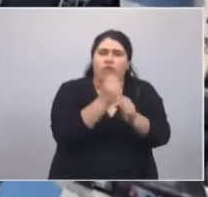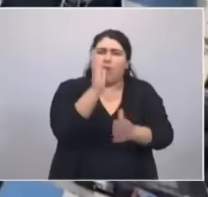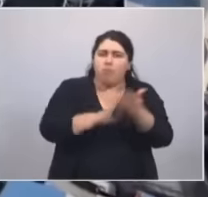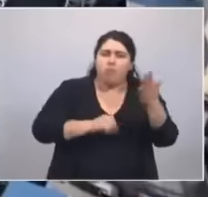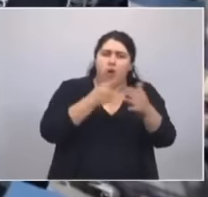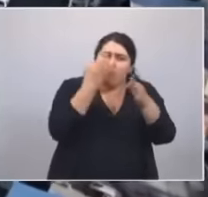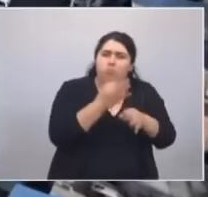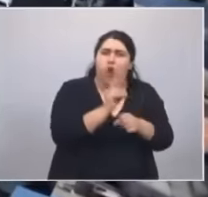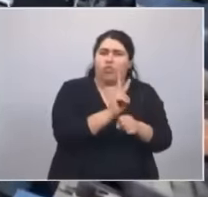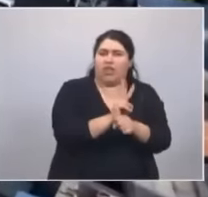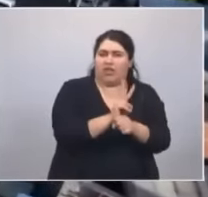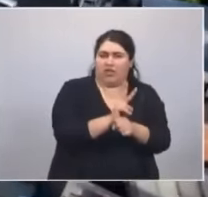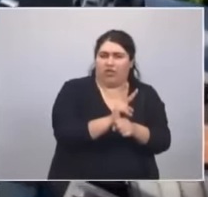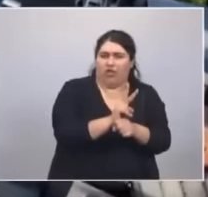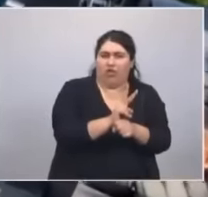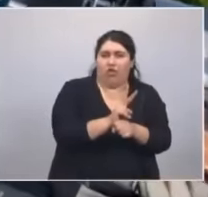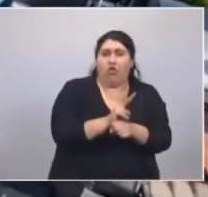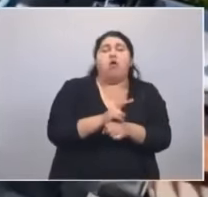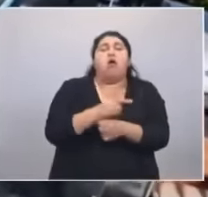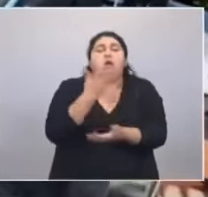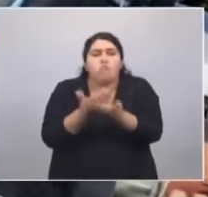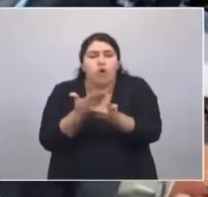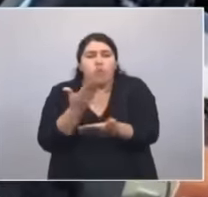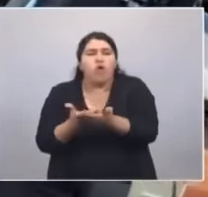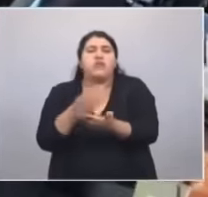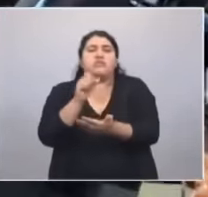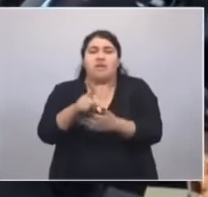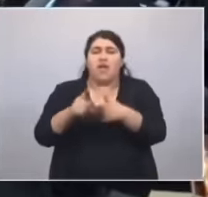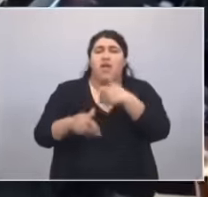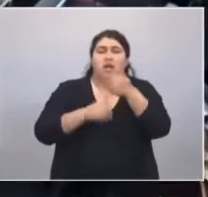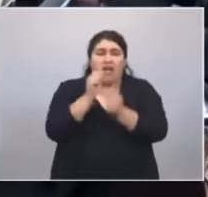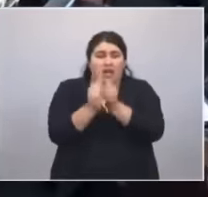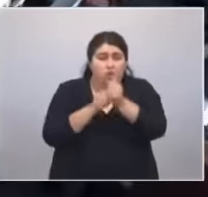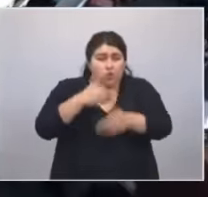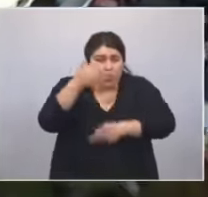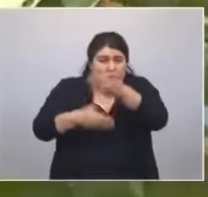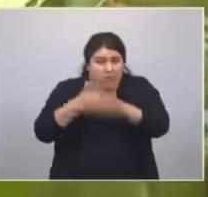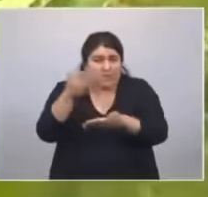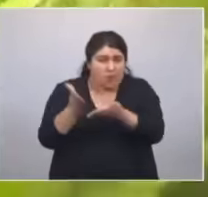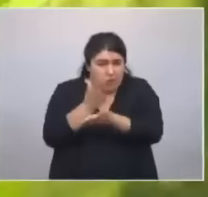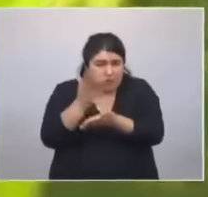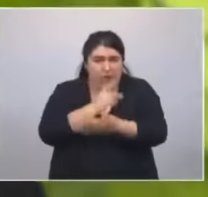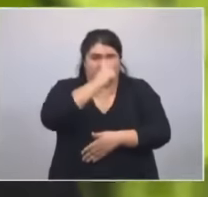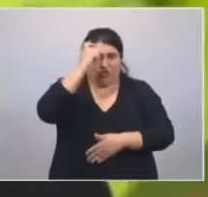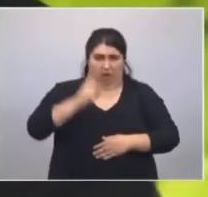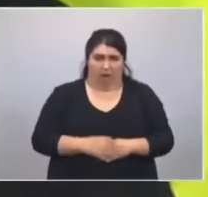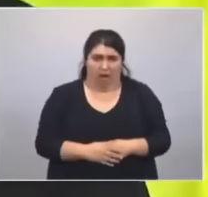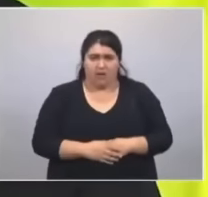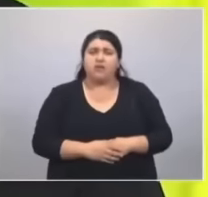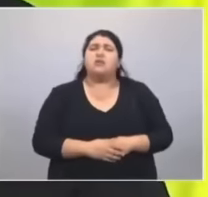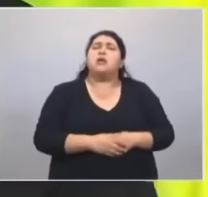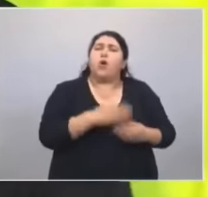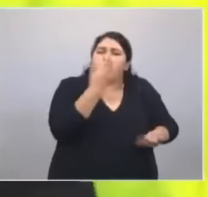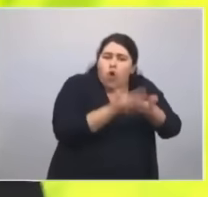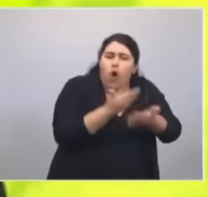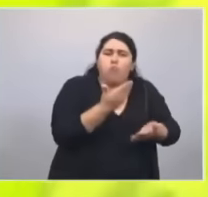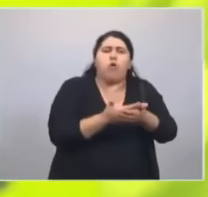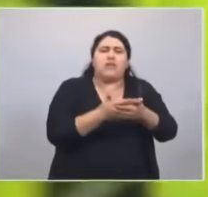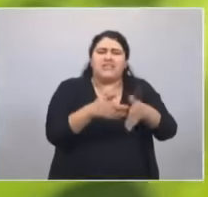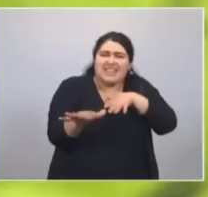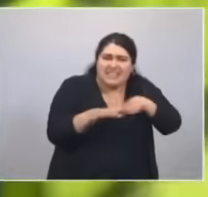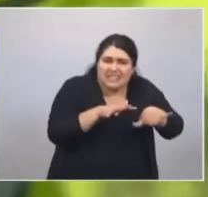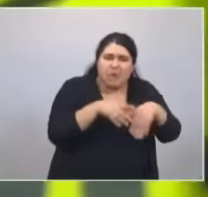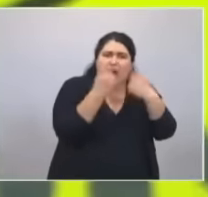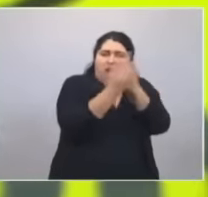protegido, la política del desarrollo de la industria nacional, la política de explotación inteligente de